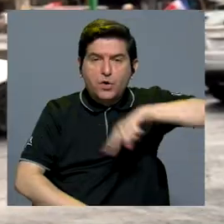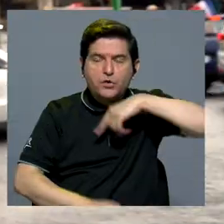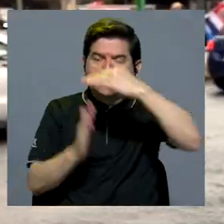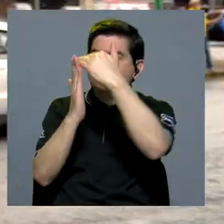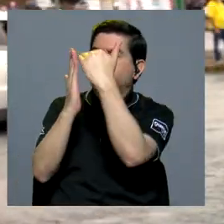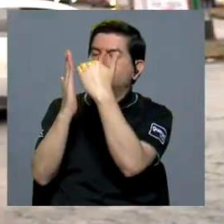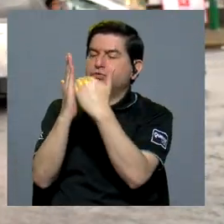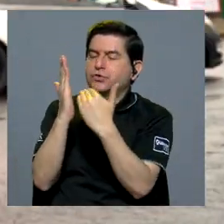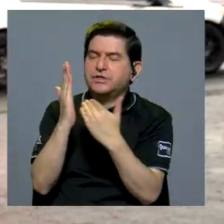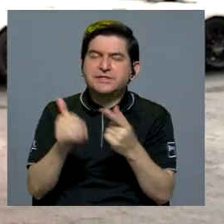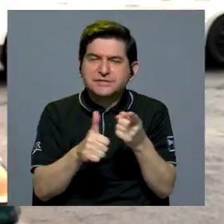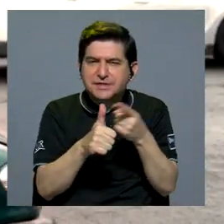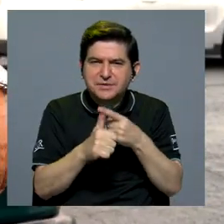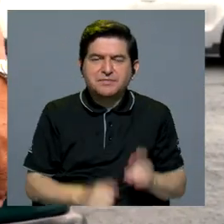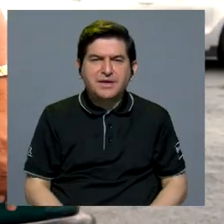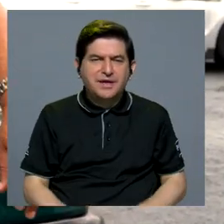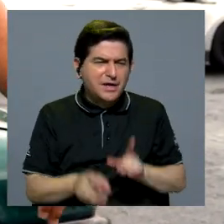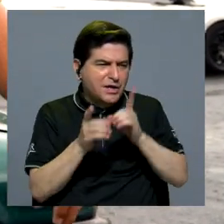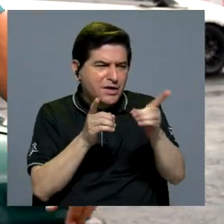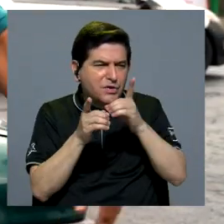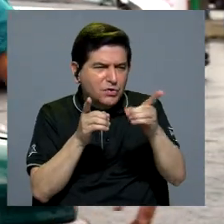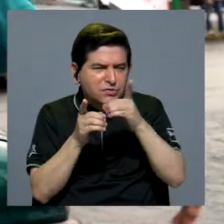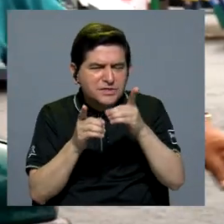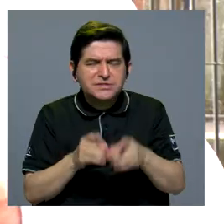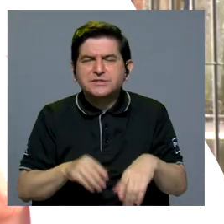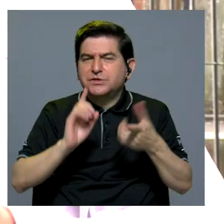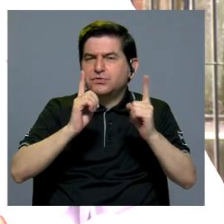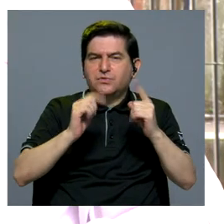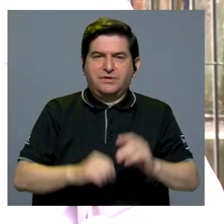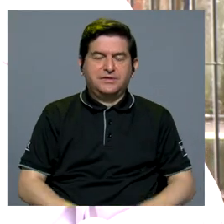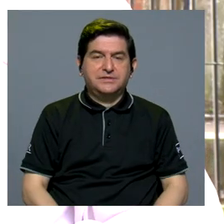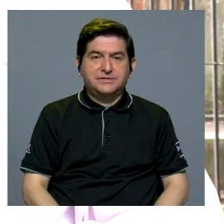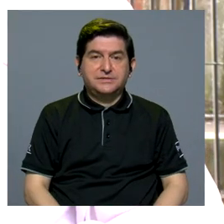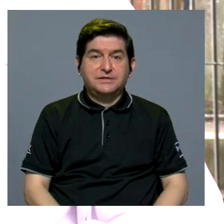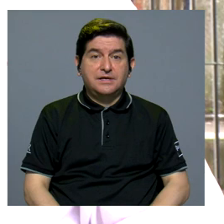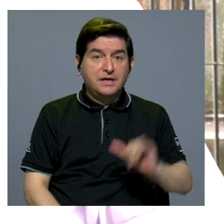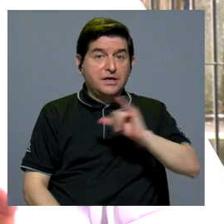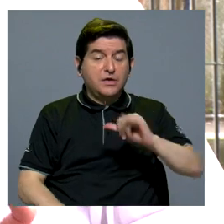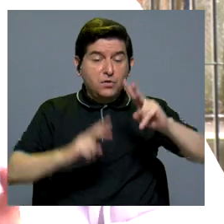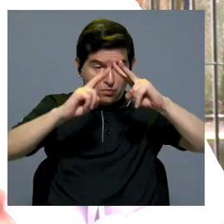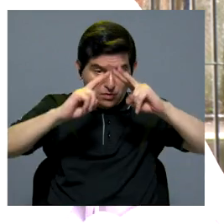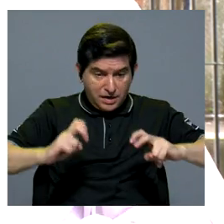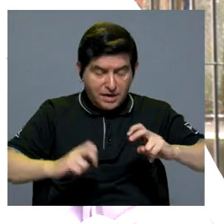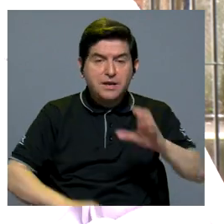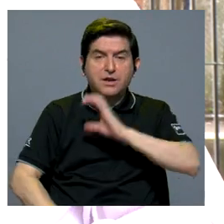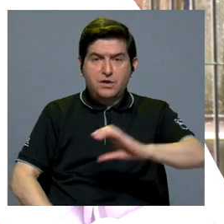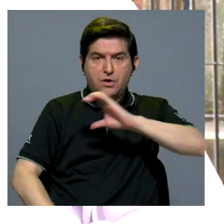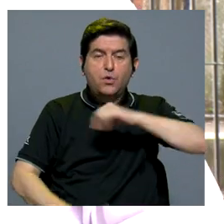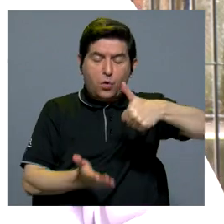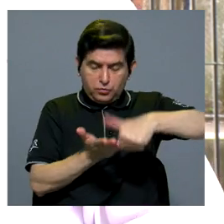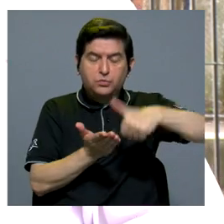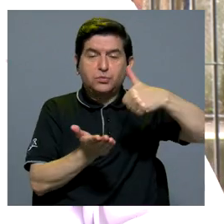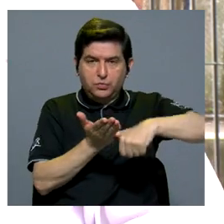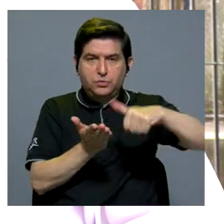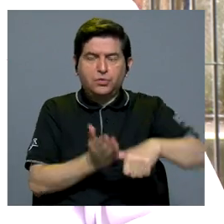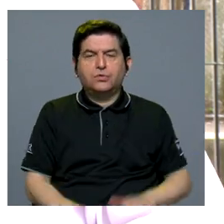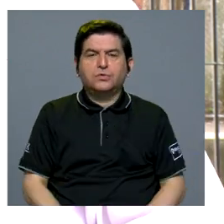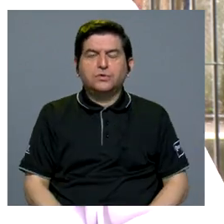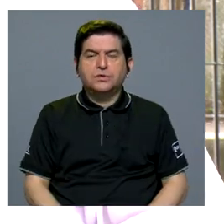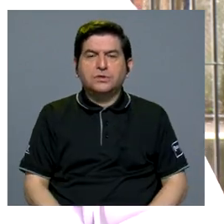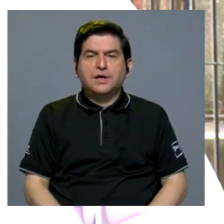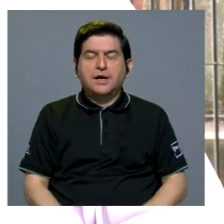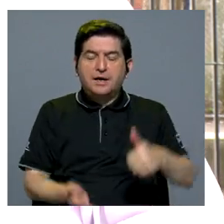así, para de ahí sacar una lista preliminar de cuáles eran esos distritos o esos zonas. A partir de eso también se hizo un análisis del